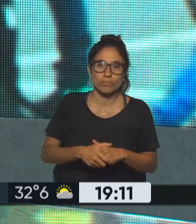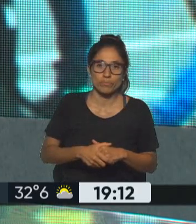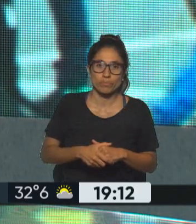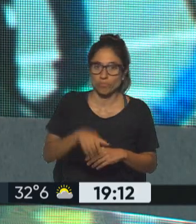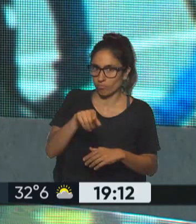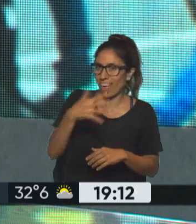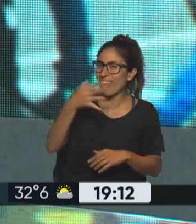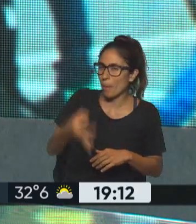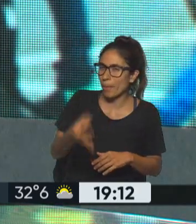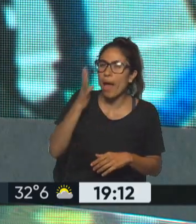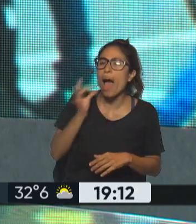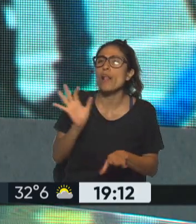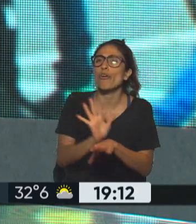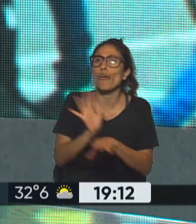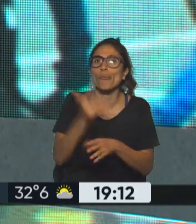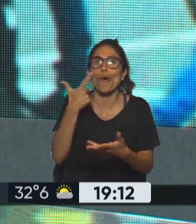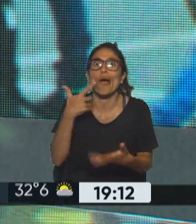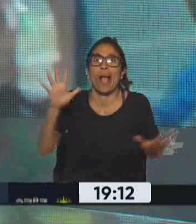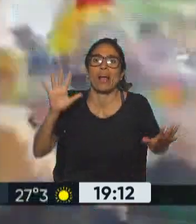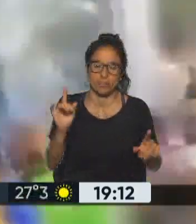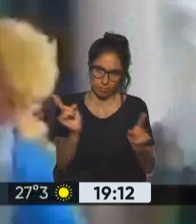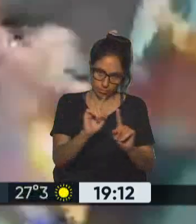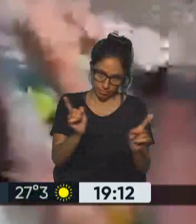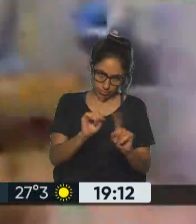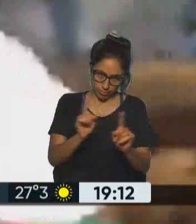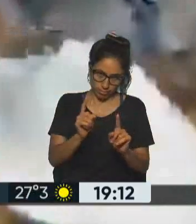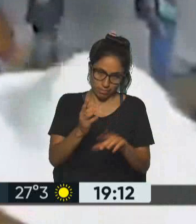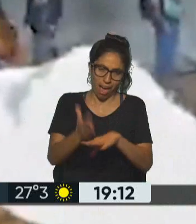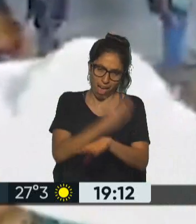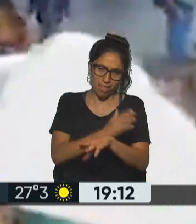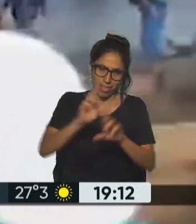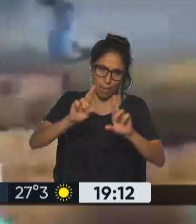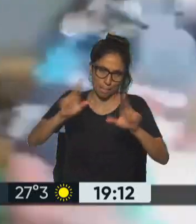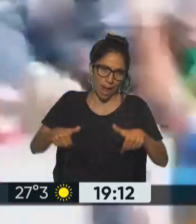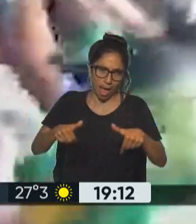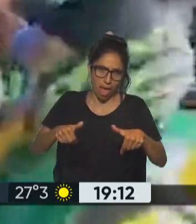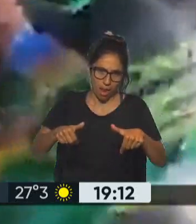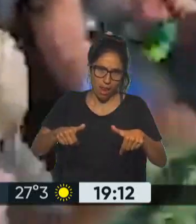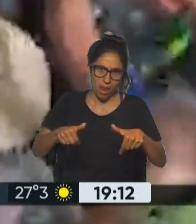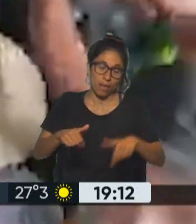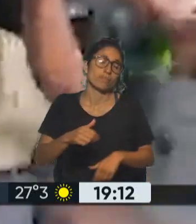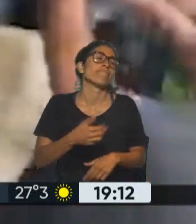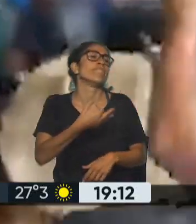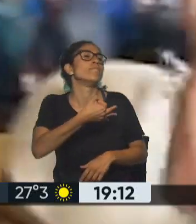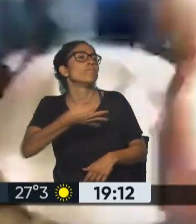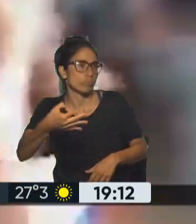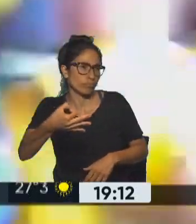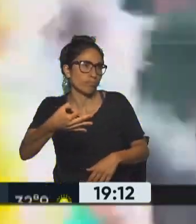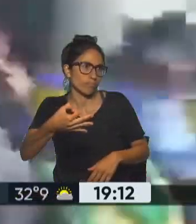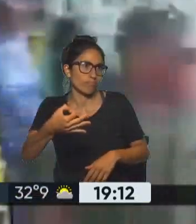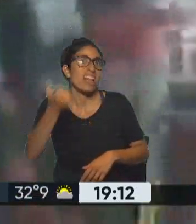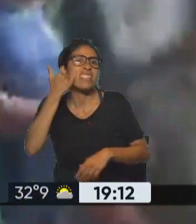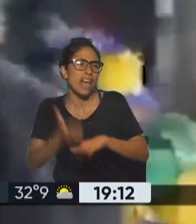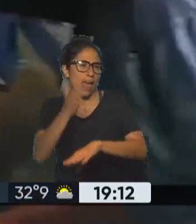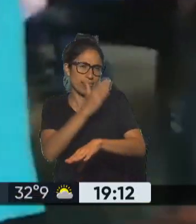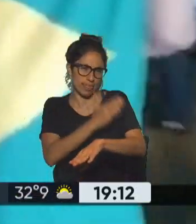espontáneo no, no para nada porque diría que además durante todos estos meses ya ir a manifestarse a una sede militar como lo